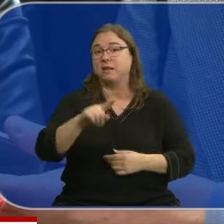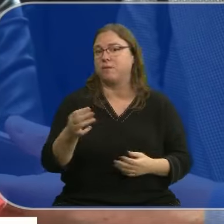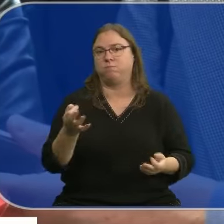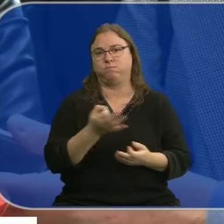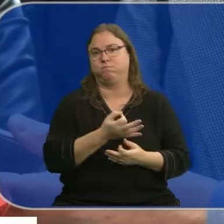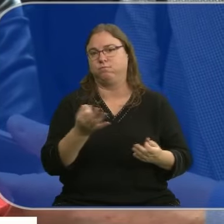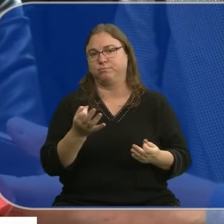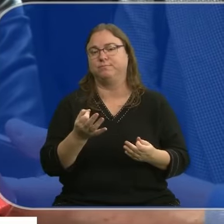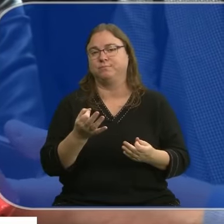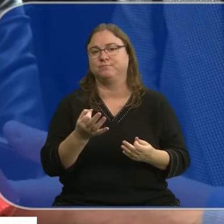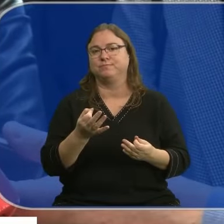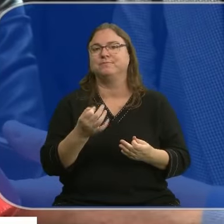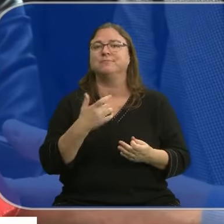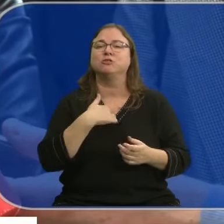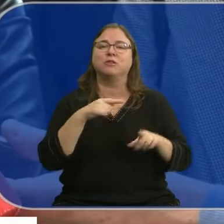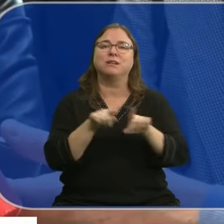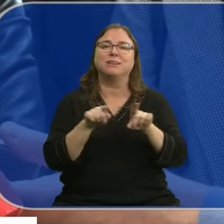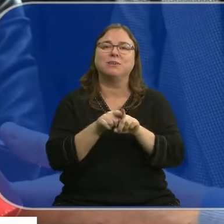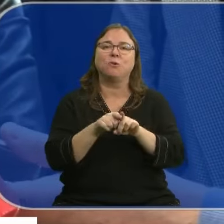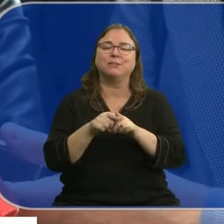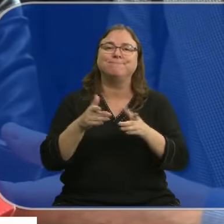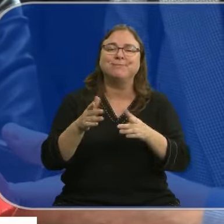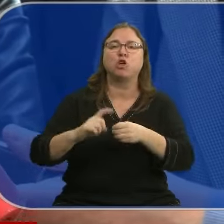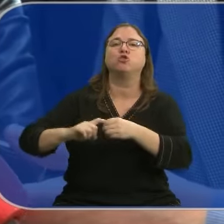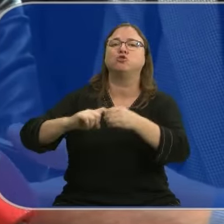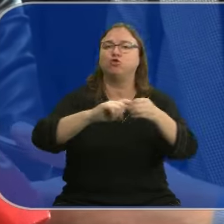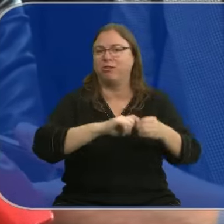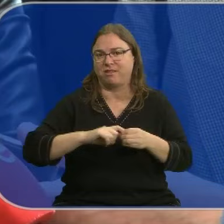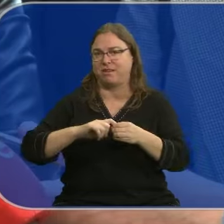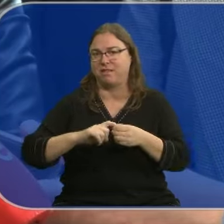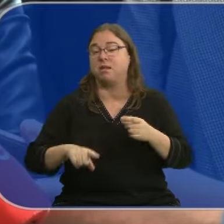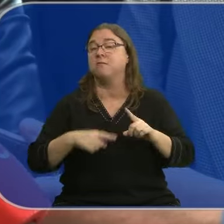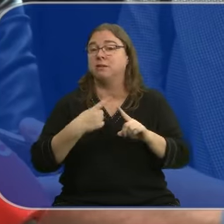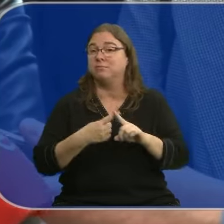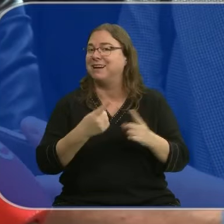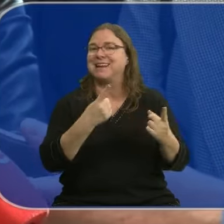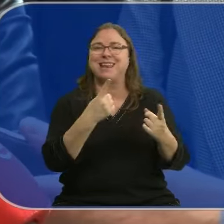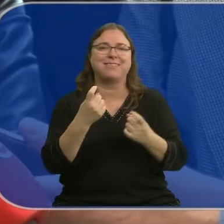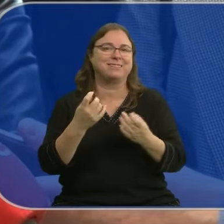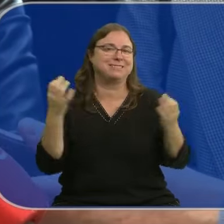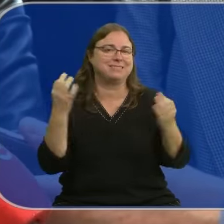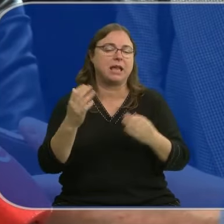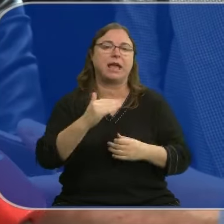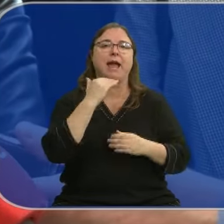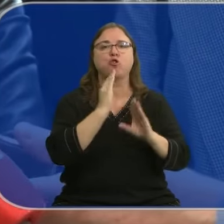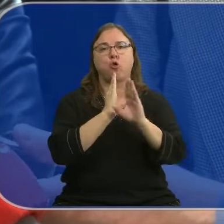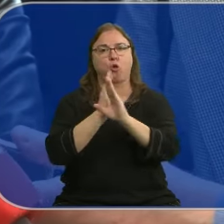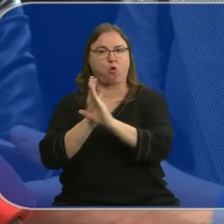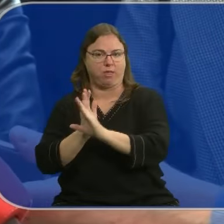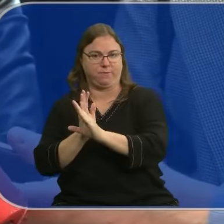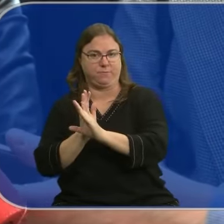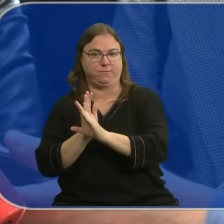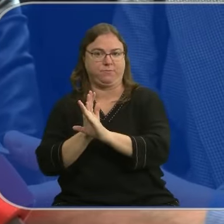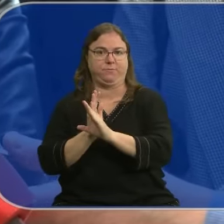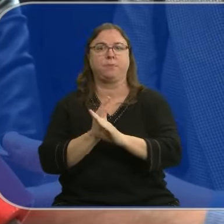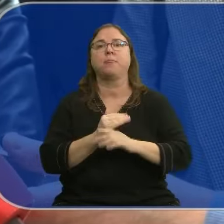evidente que hay que canalizar ese caudal de solidaridad y por lo tanto necesita un cierto orden a la hora